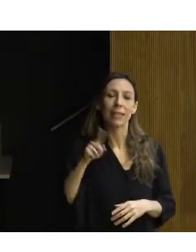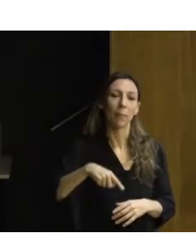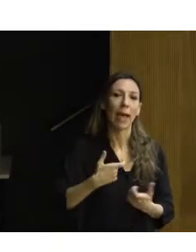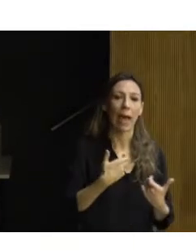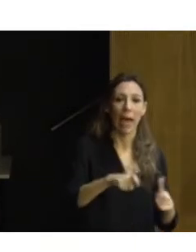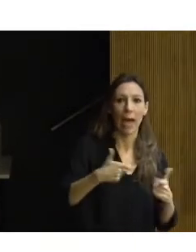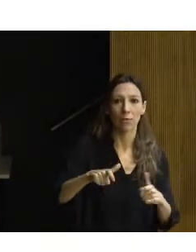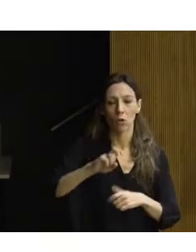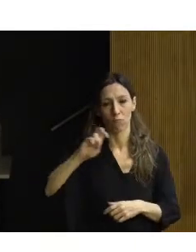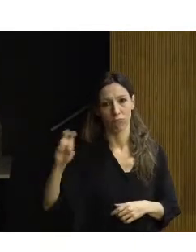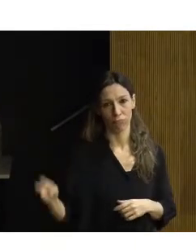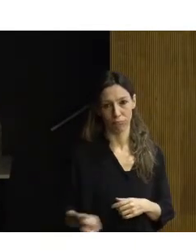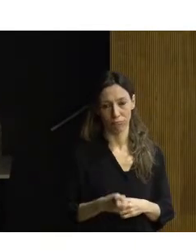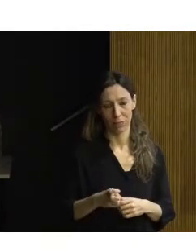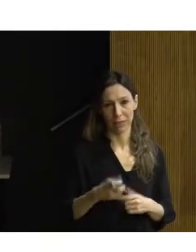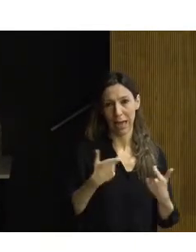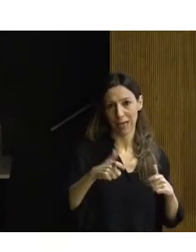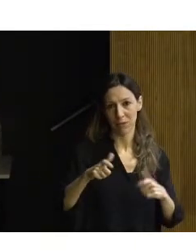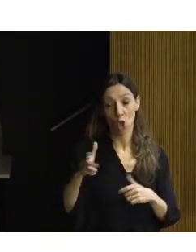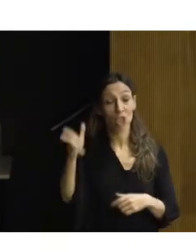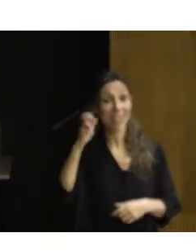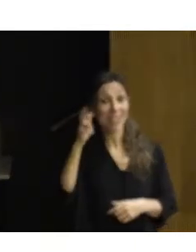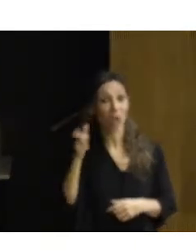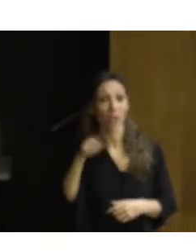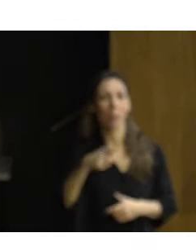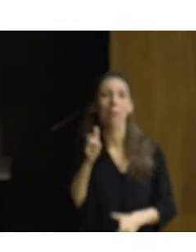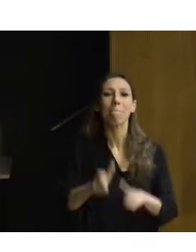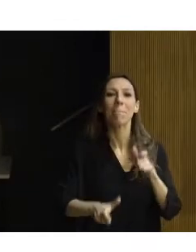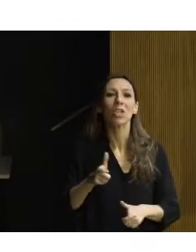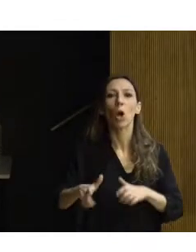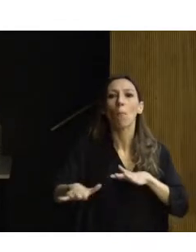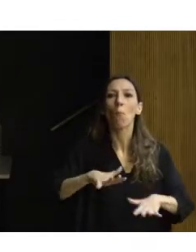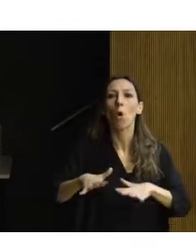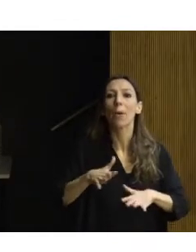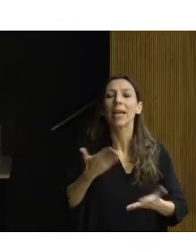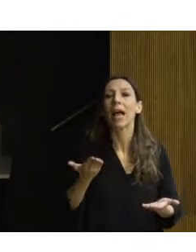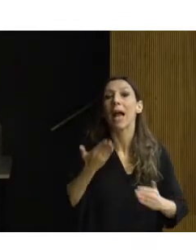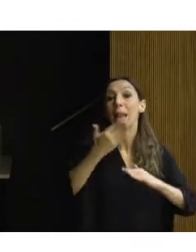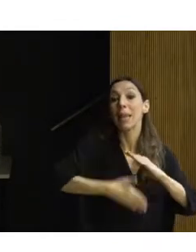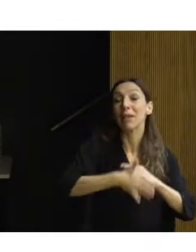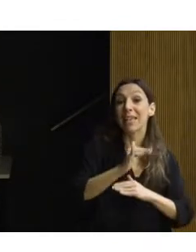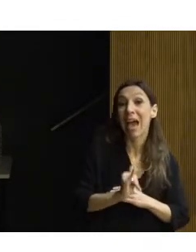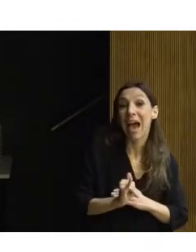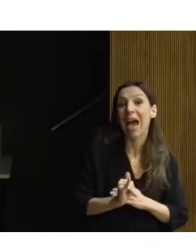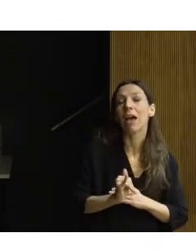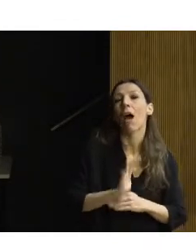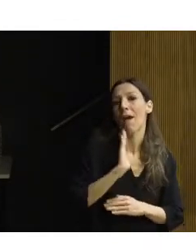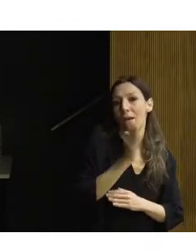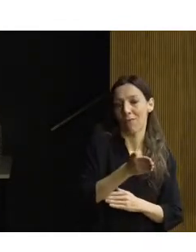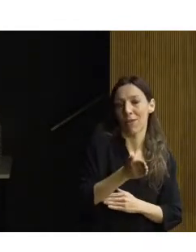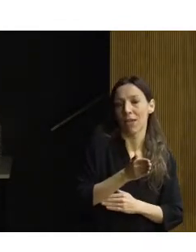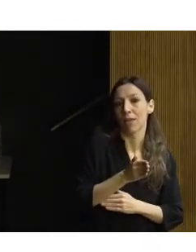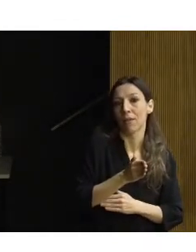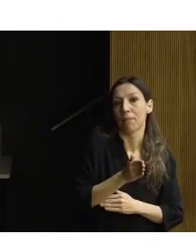sensoriales a los que afecta y no solamente afecta a personas con movilidad reducida, sino que nos afecta a todos